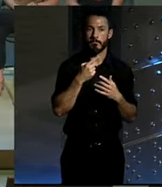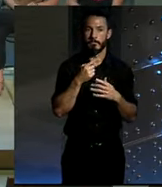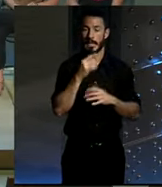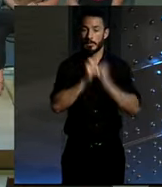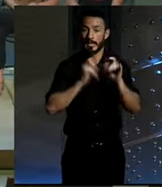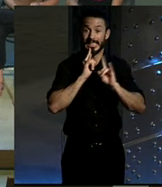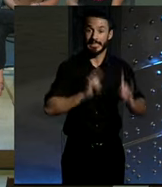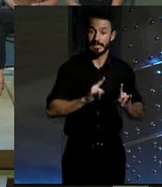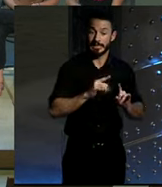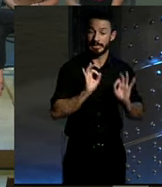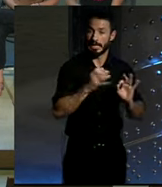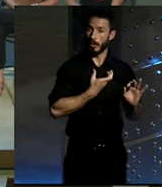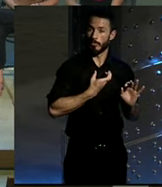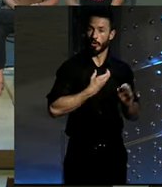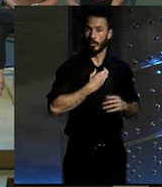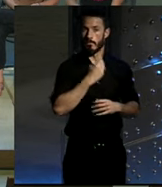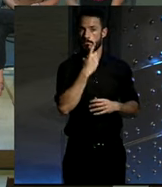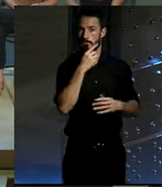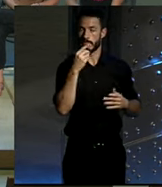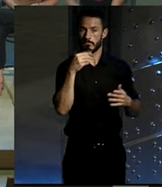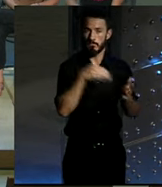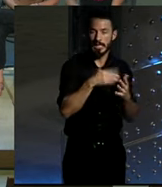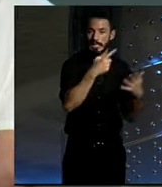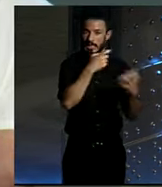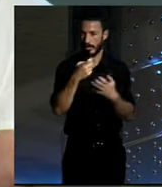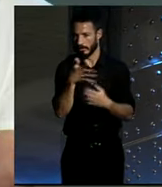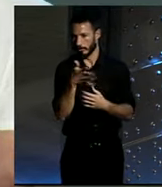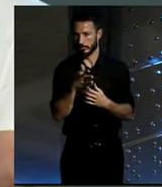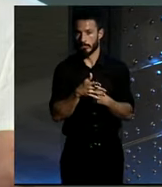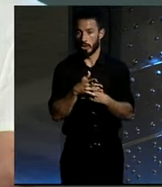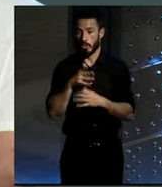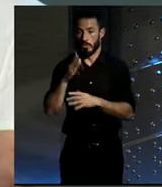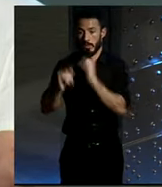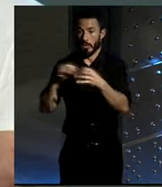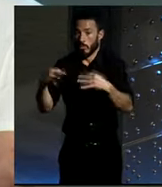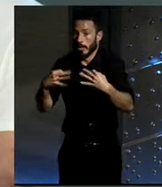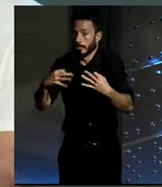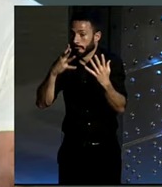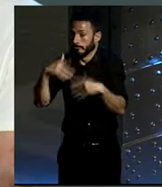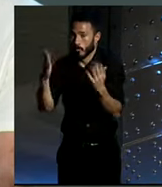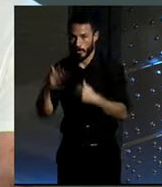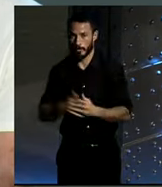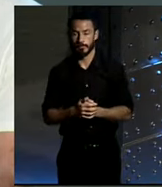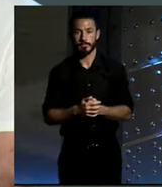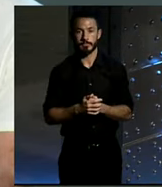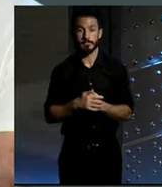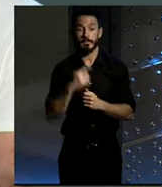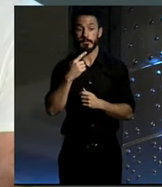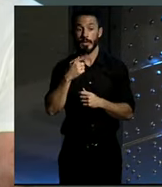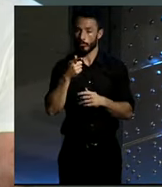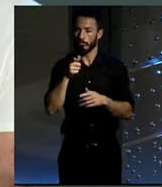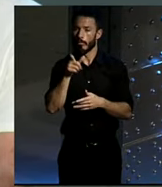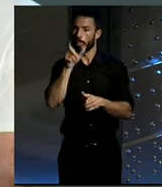muchísimas de las otras. Efectivamente. Bueno, hay un dato que es reciente. En España se venden ya más bicicletas que coche.